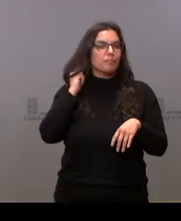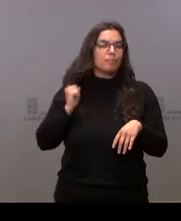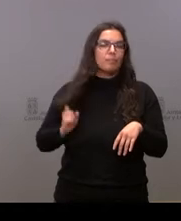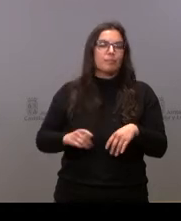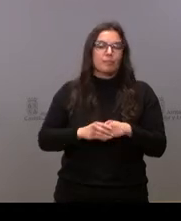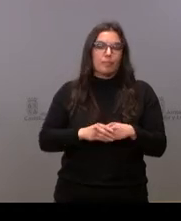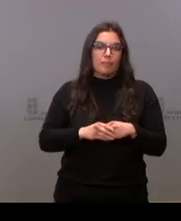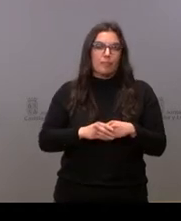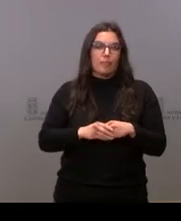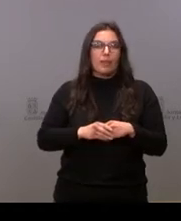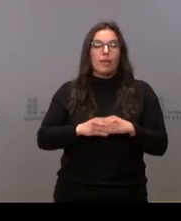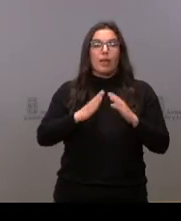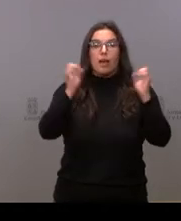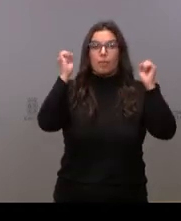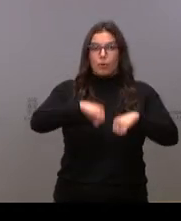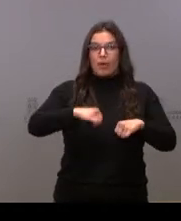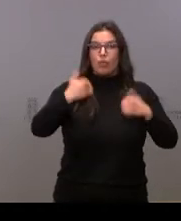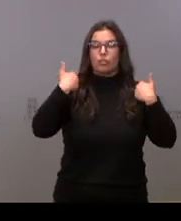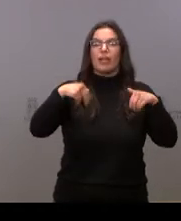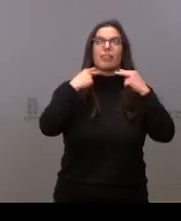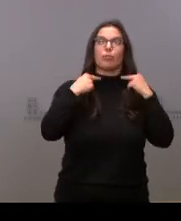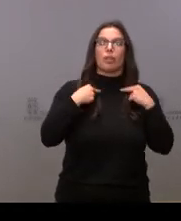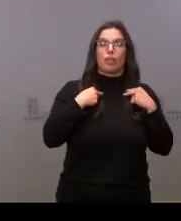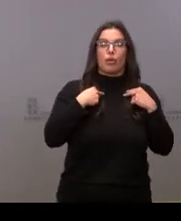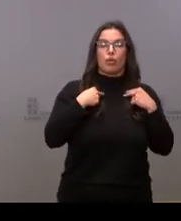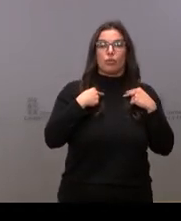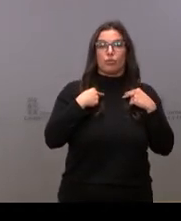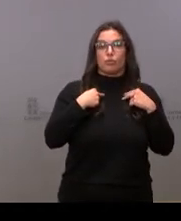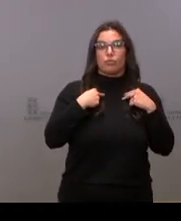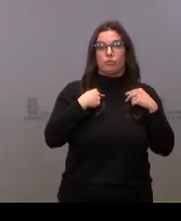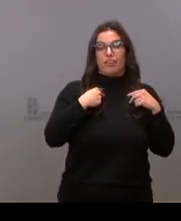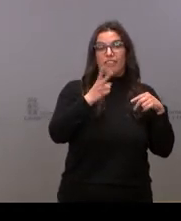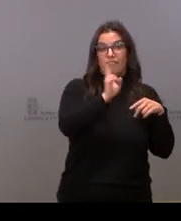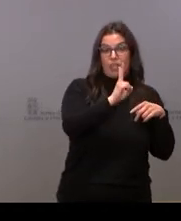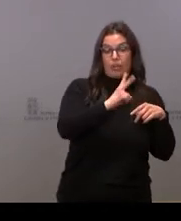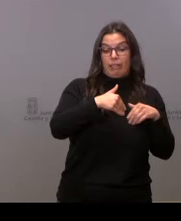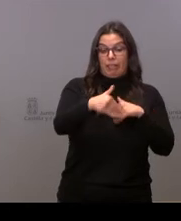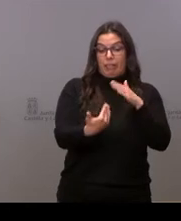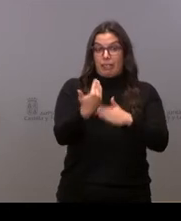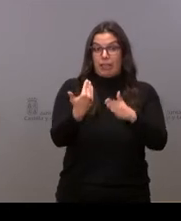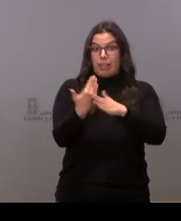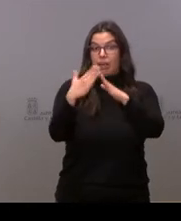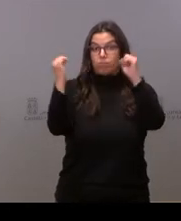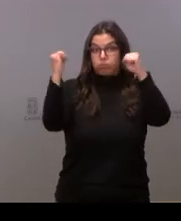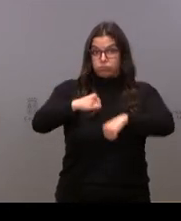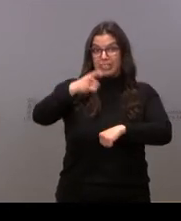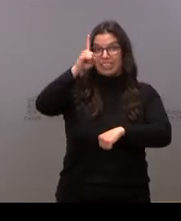está aprobado por la Diputación Provincial. En los próximos días se va a aprobar por el